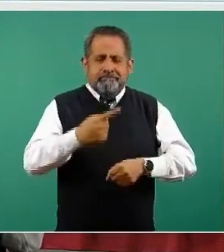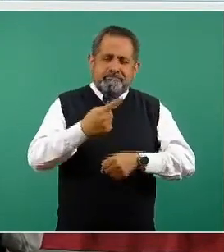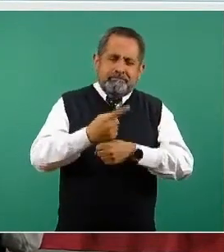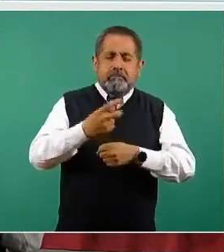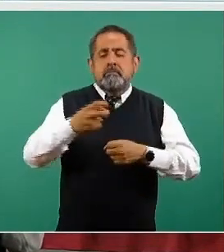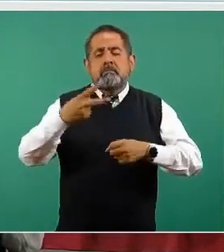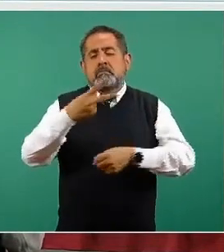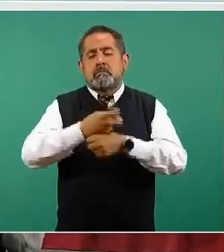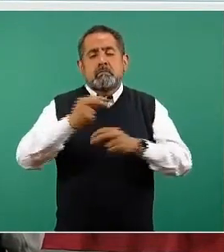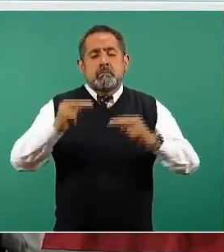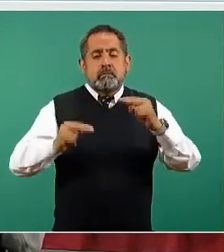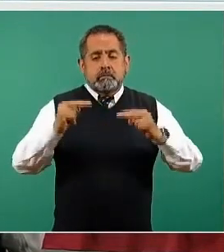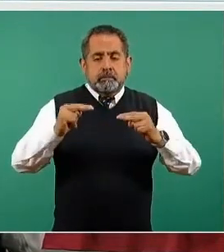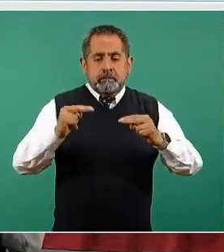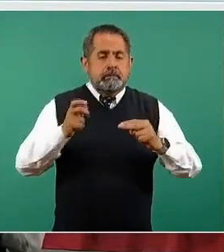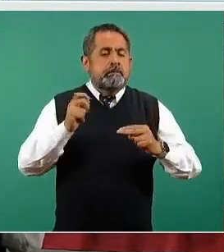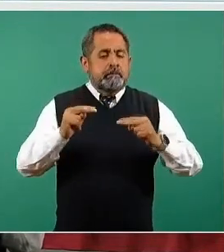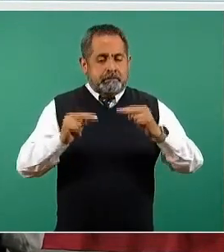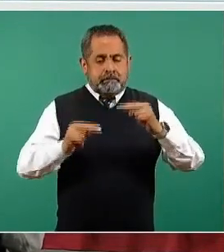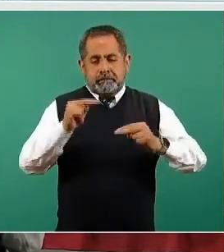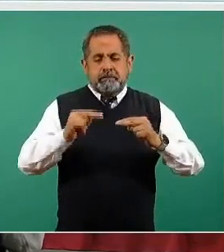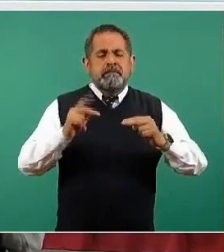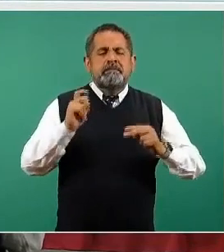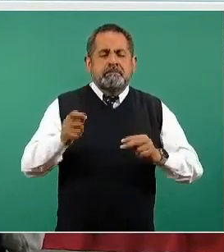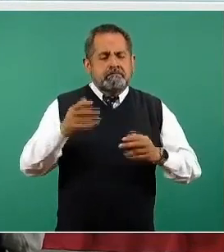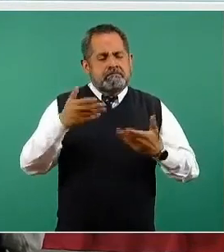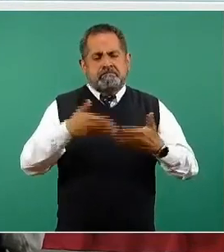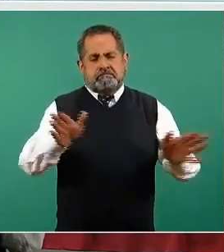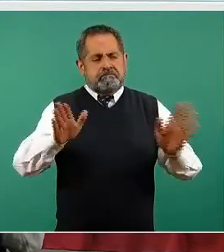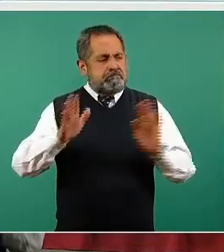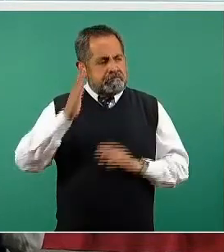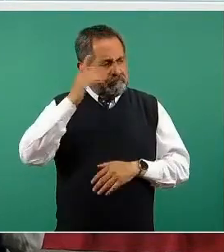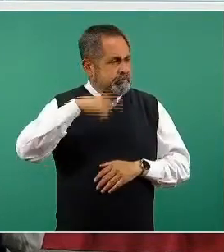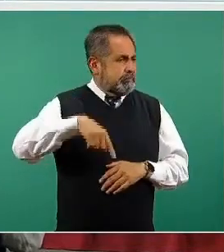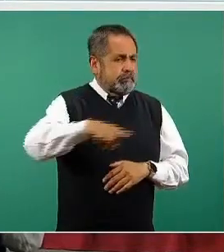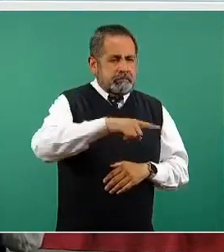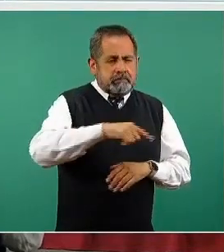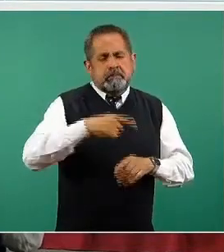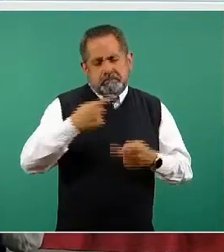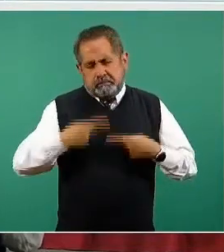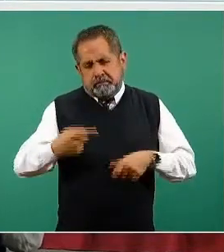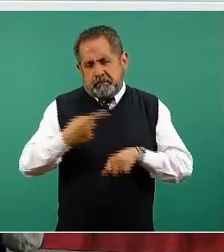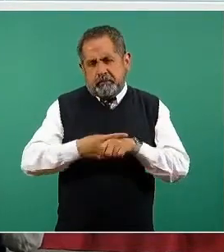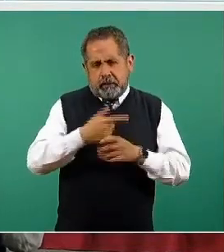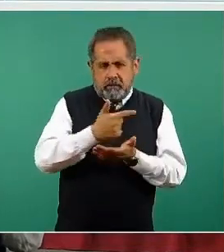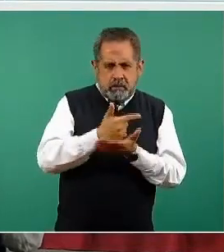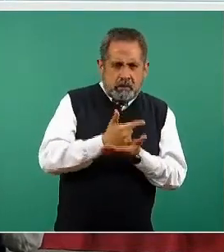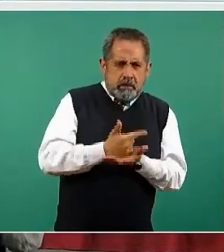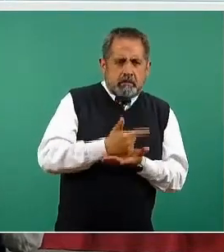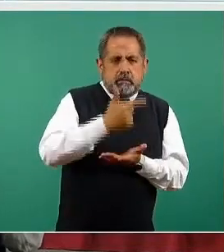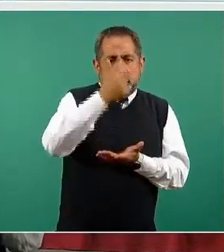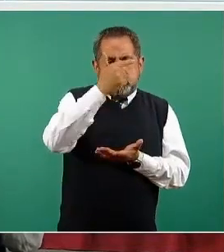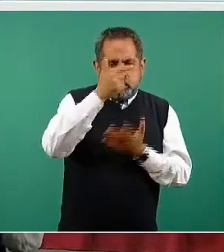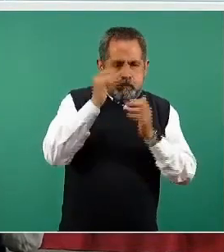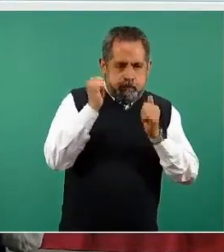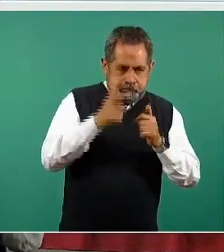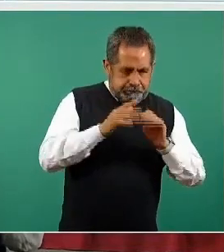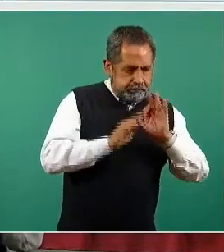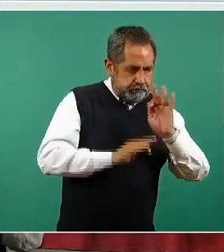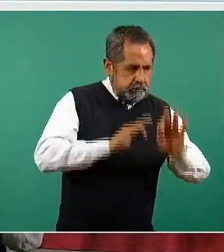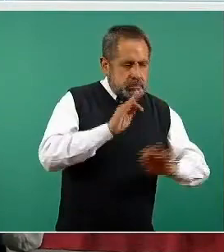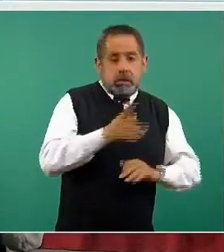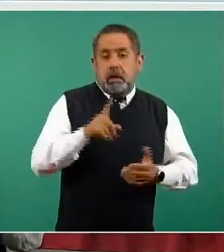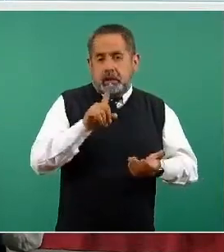segundo nivel a aquellas camas generales que son para los pacientes graves de la enfermedad o aquellos que requieren acciones de